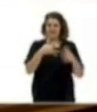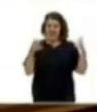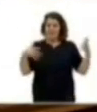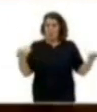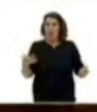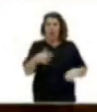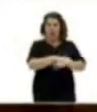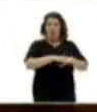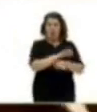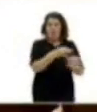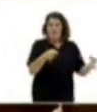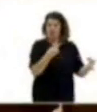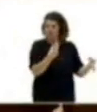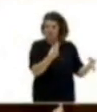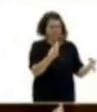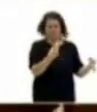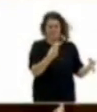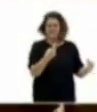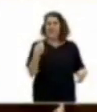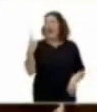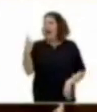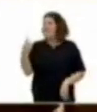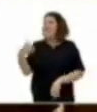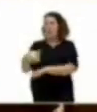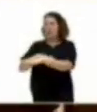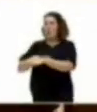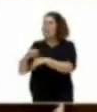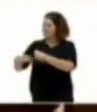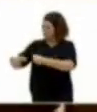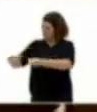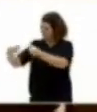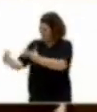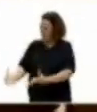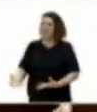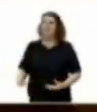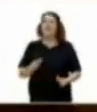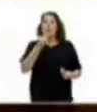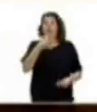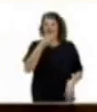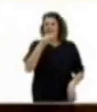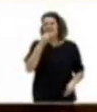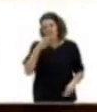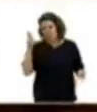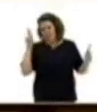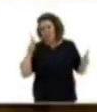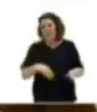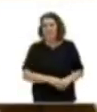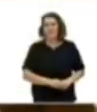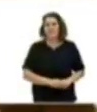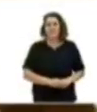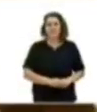perfecto. Lo que se necesita es uno que sea práctico. Muy buenas tardes y muy buena suerte. Gracias.